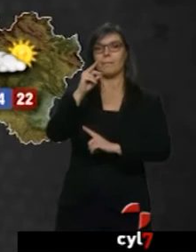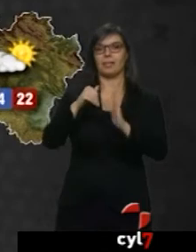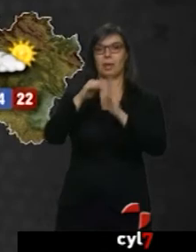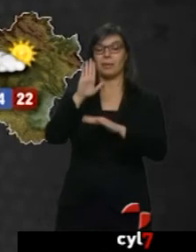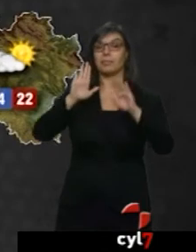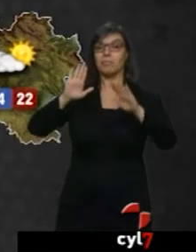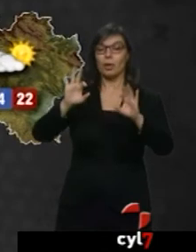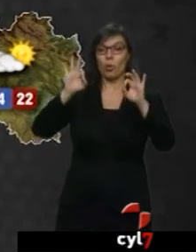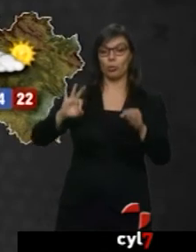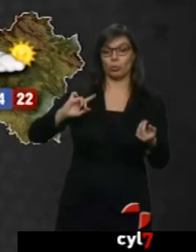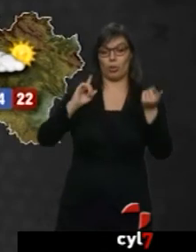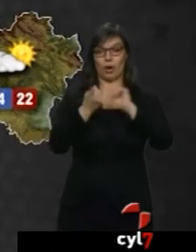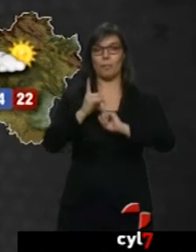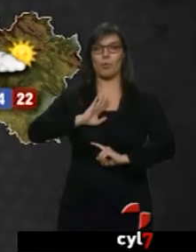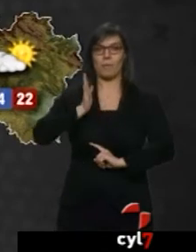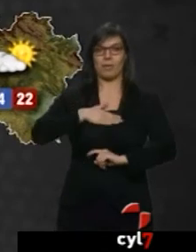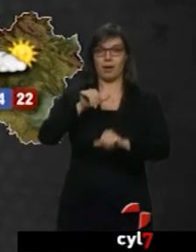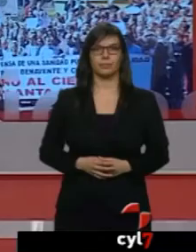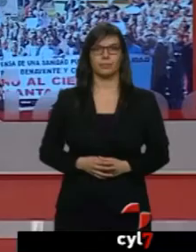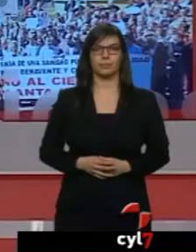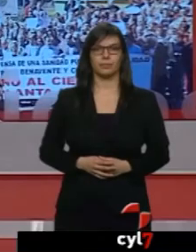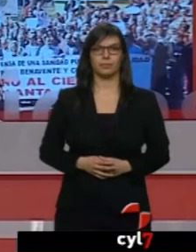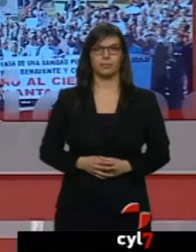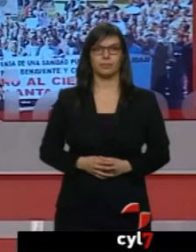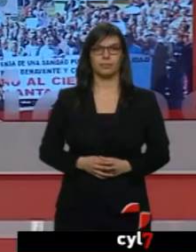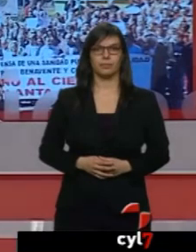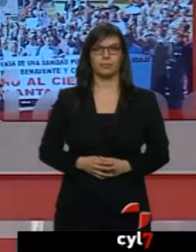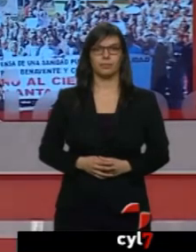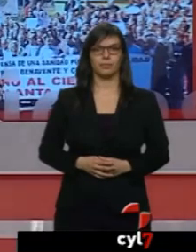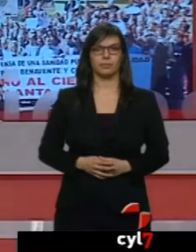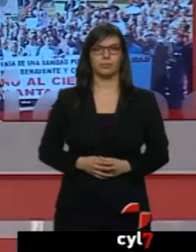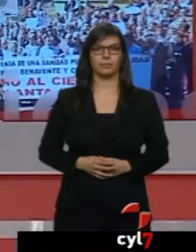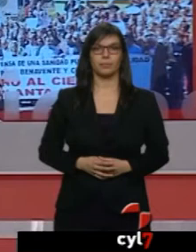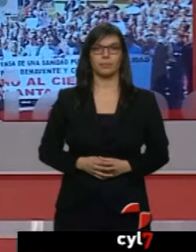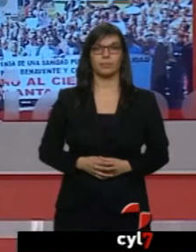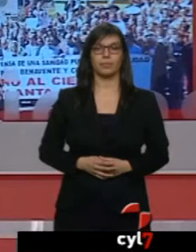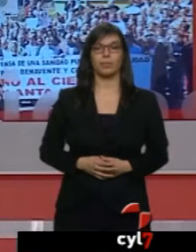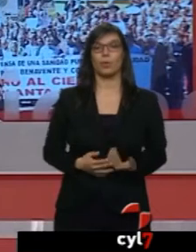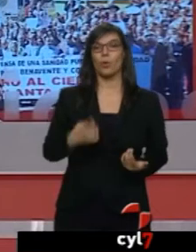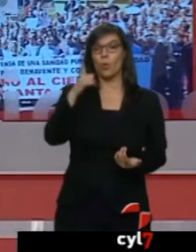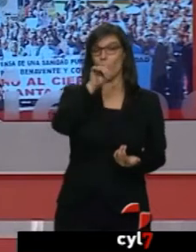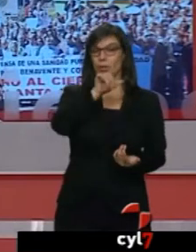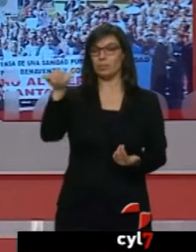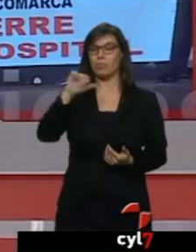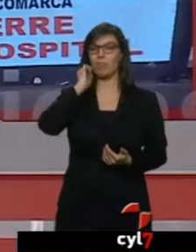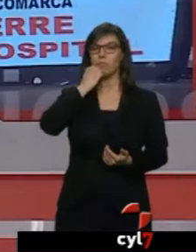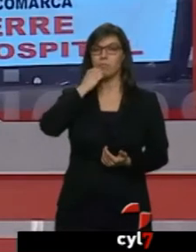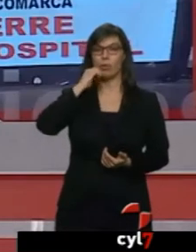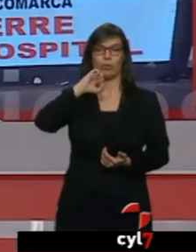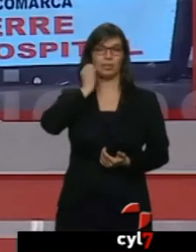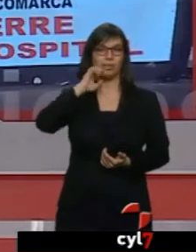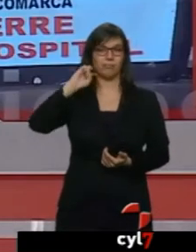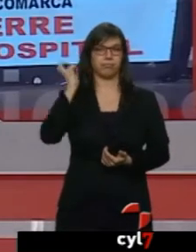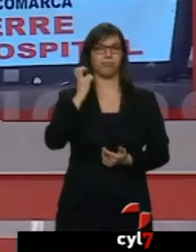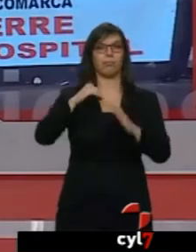lluvias a partir de mañana martes. Después de más de una semana de protestas, lejos de atenuarse... ...la voz de